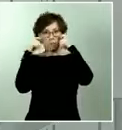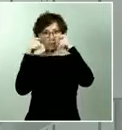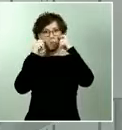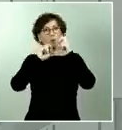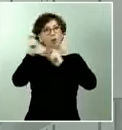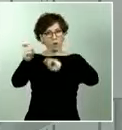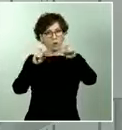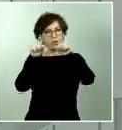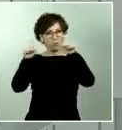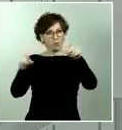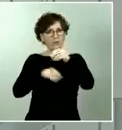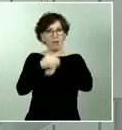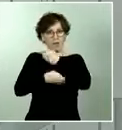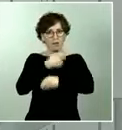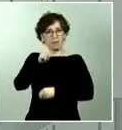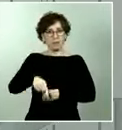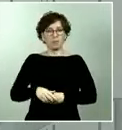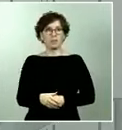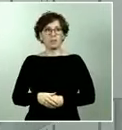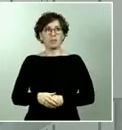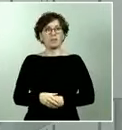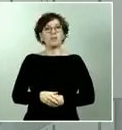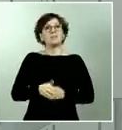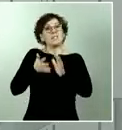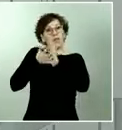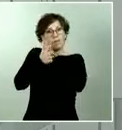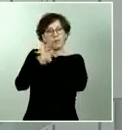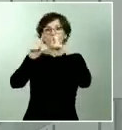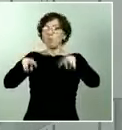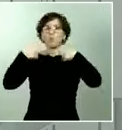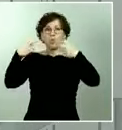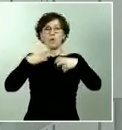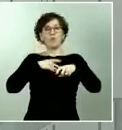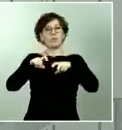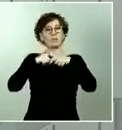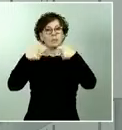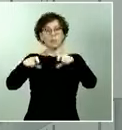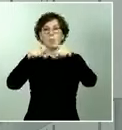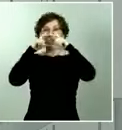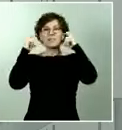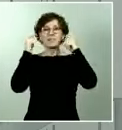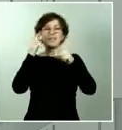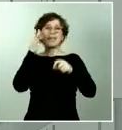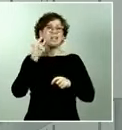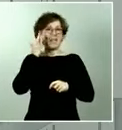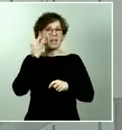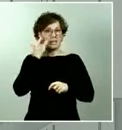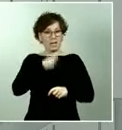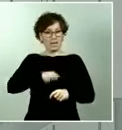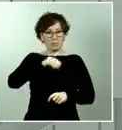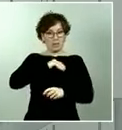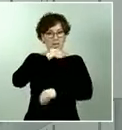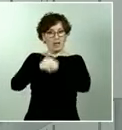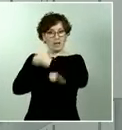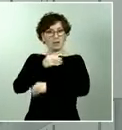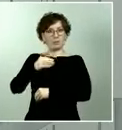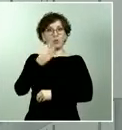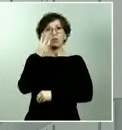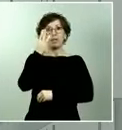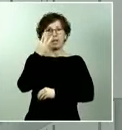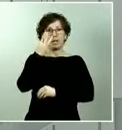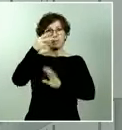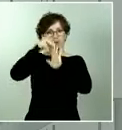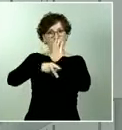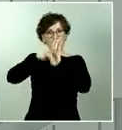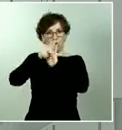definido un nuevo tipo de mascarilla la mascarilla higiénica España es uno de los primeros países que lo ha hecho con tres normas une y está activándose también la producción de tejido para esta